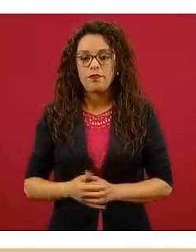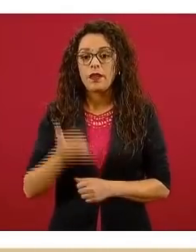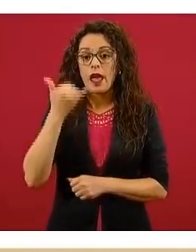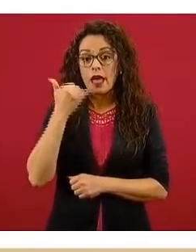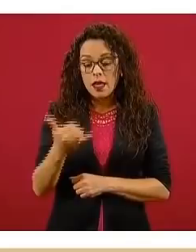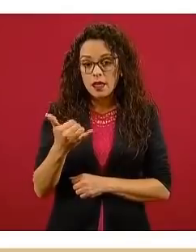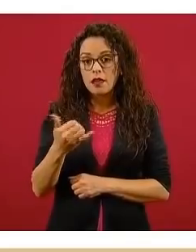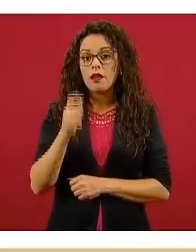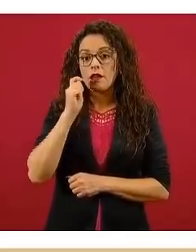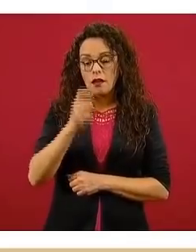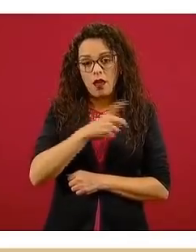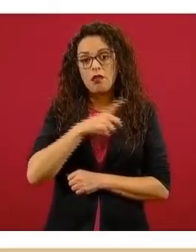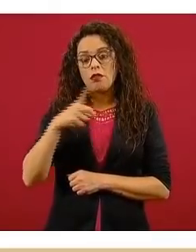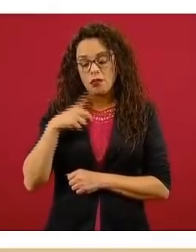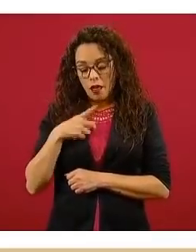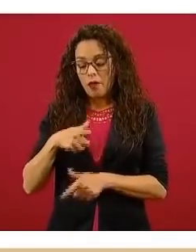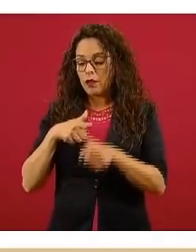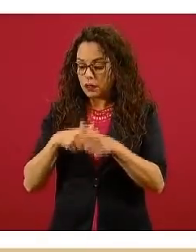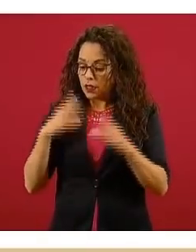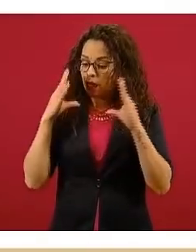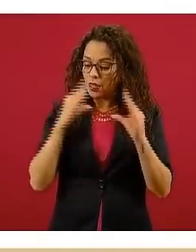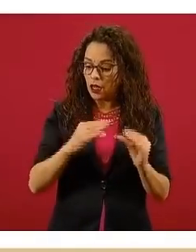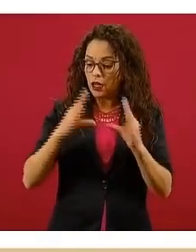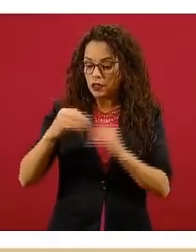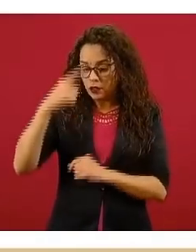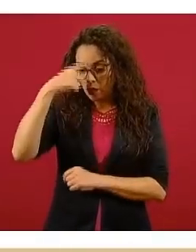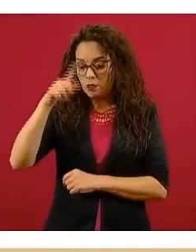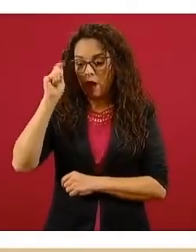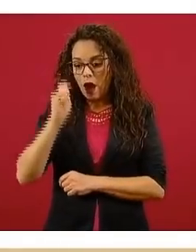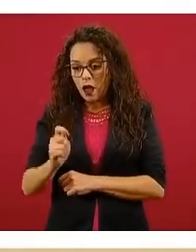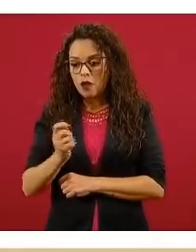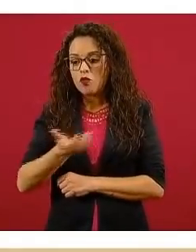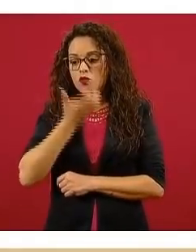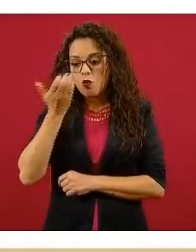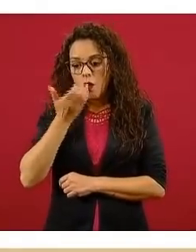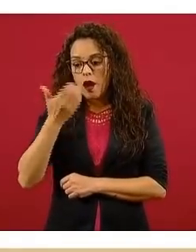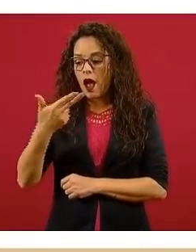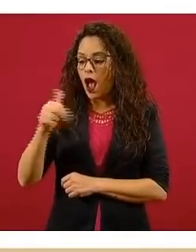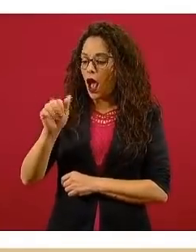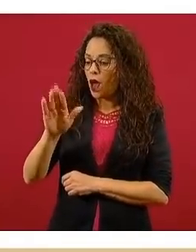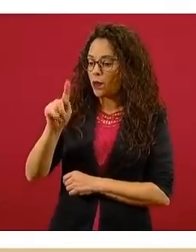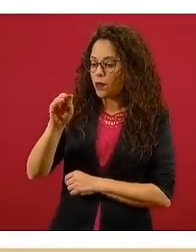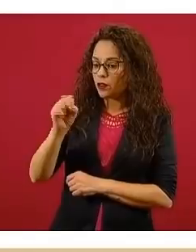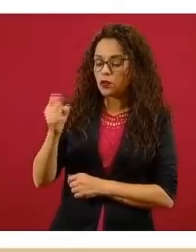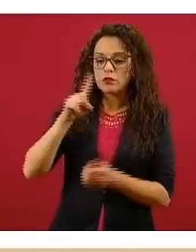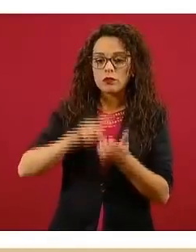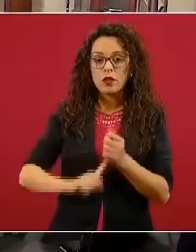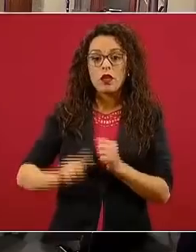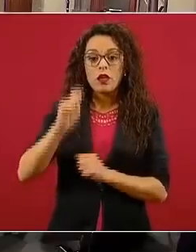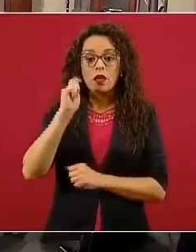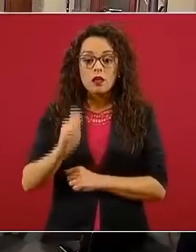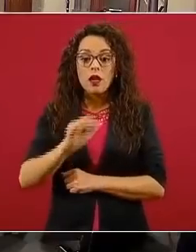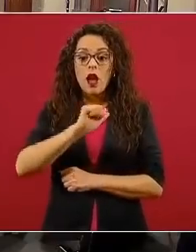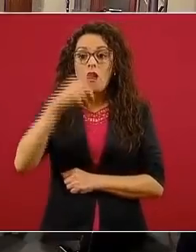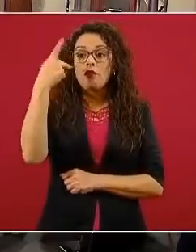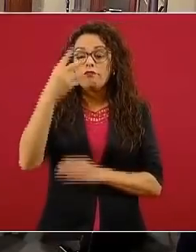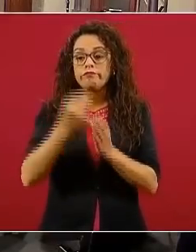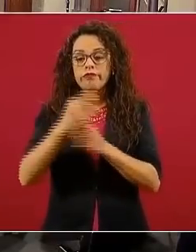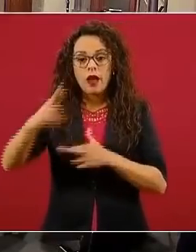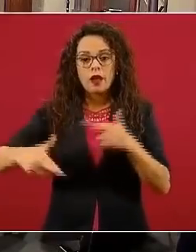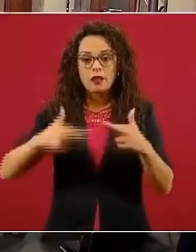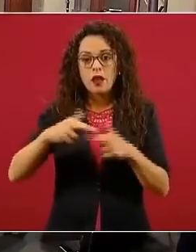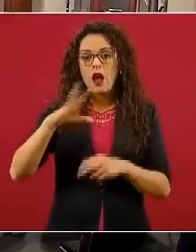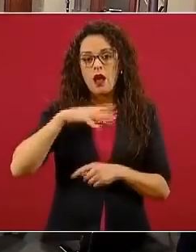hábitos y, pues, la reflexión también acerca de las dietas típicas, regionales, pues, que hay en los